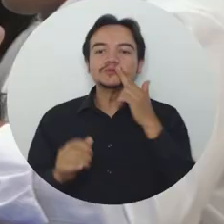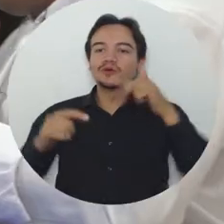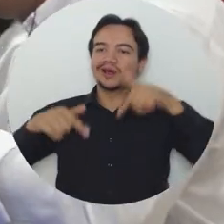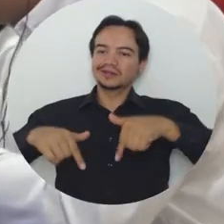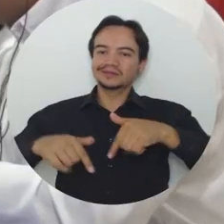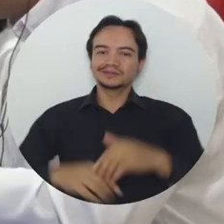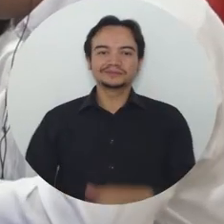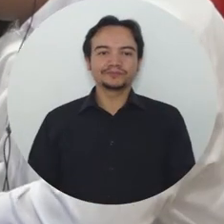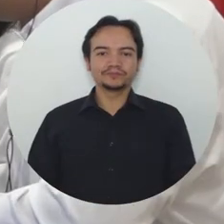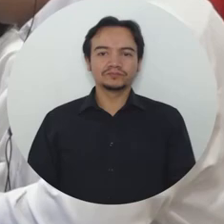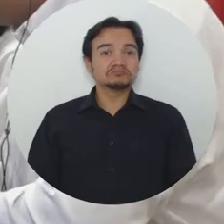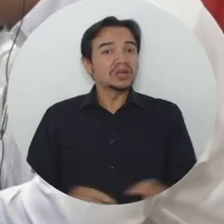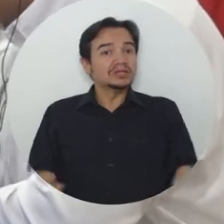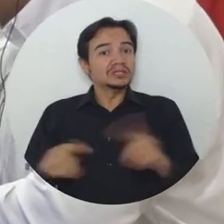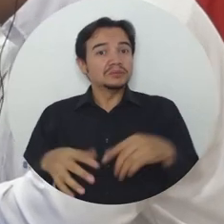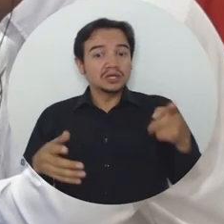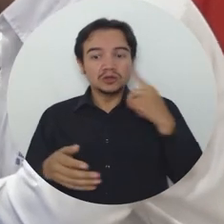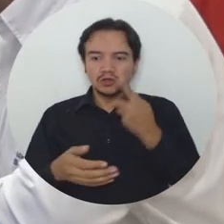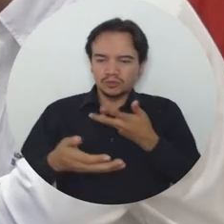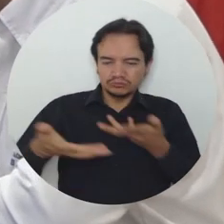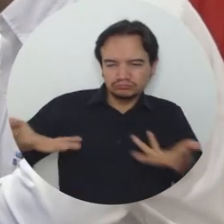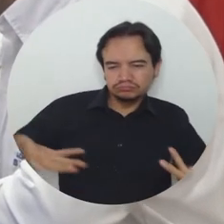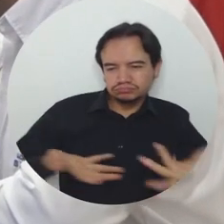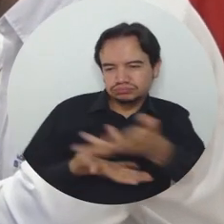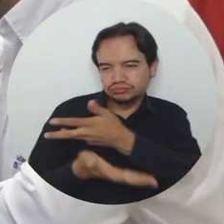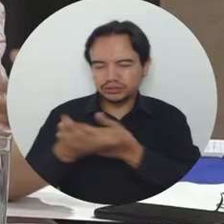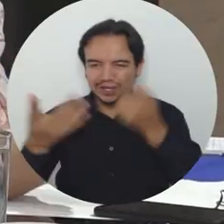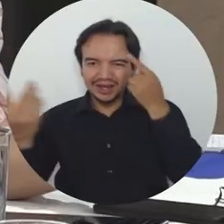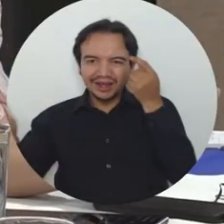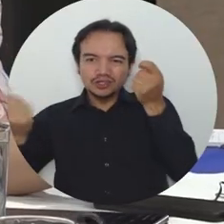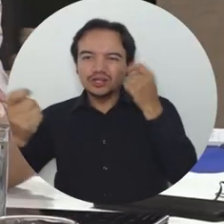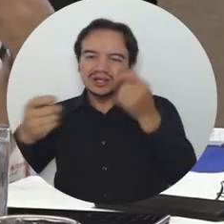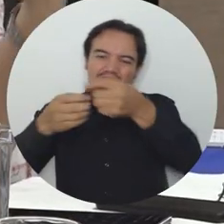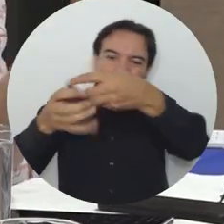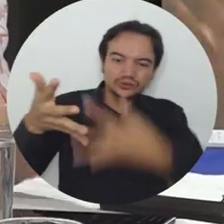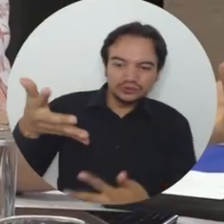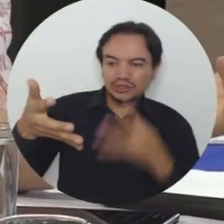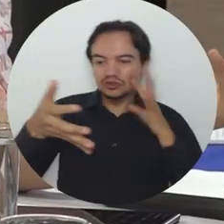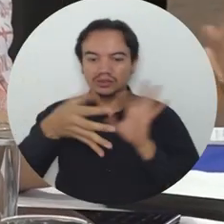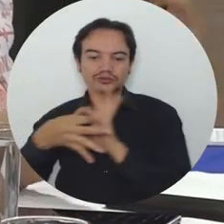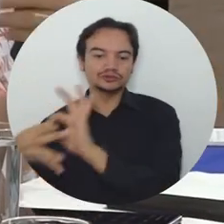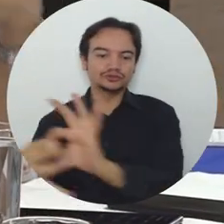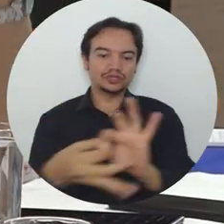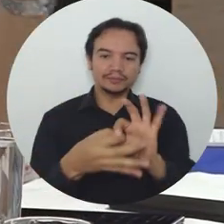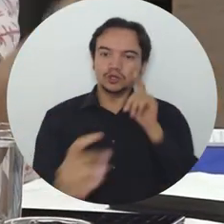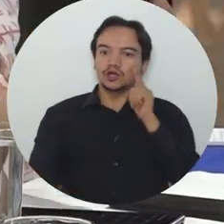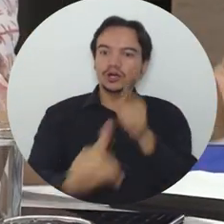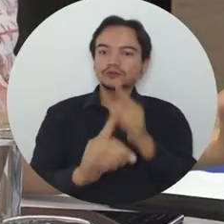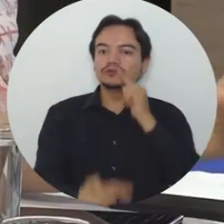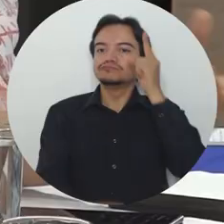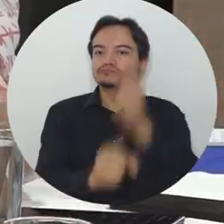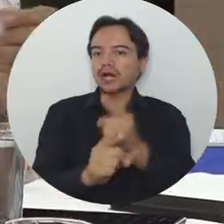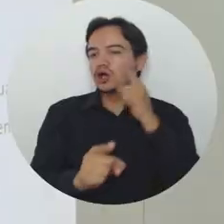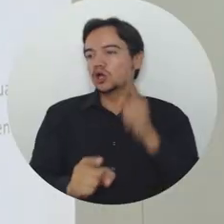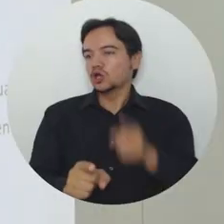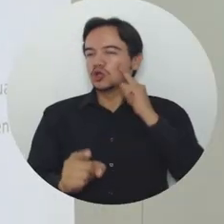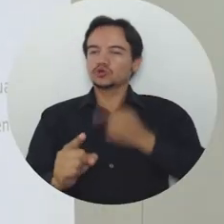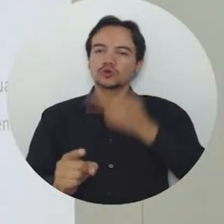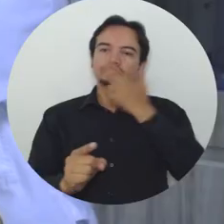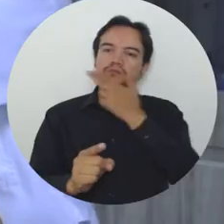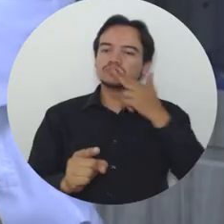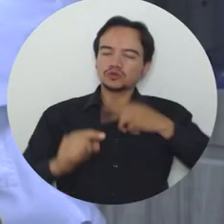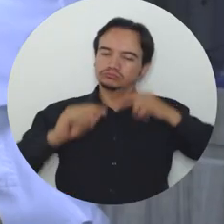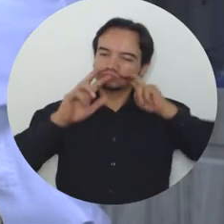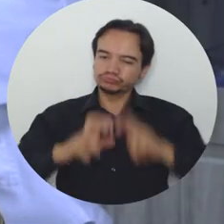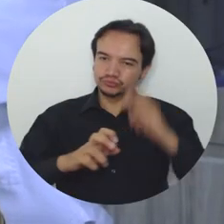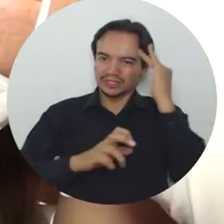Uni Magdalena. También sustentaron cómo se articulan las acciones institucionales para hacer del compromiso una característica intrínseca en su día a día, desde la